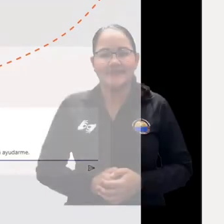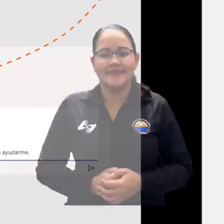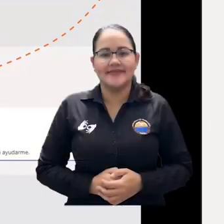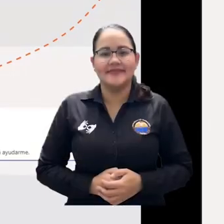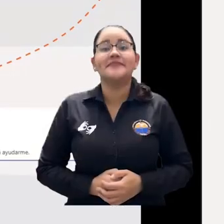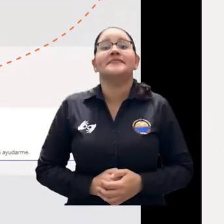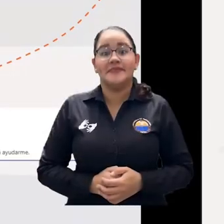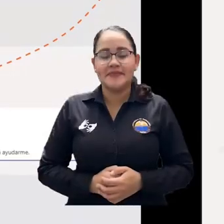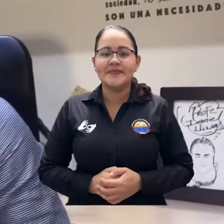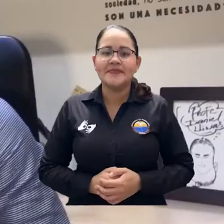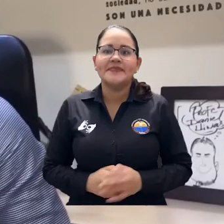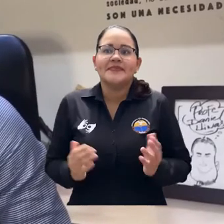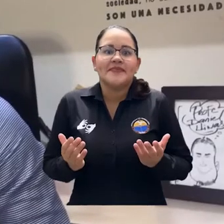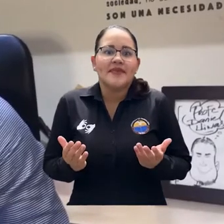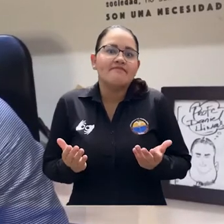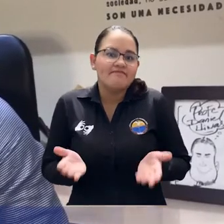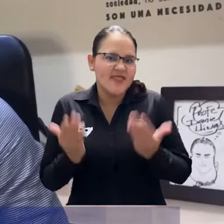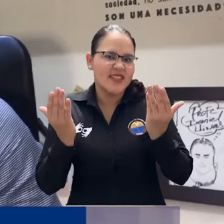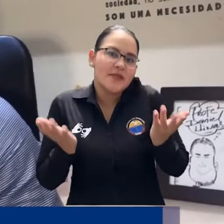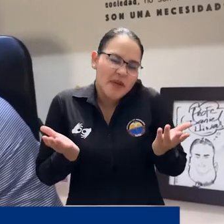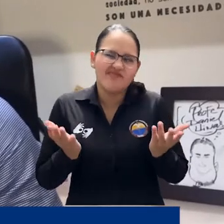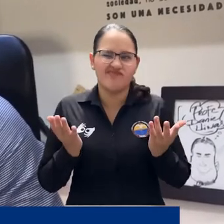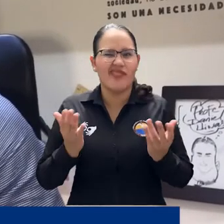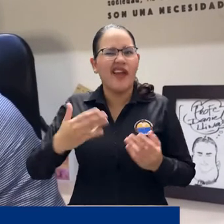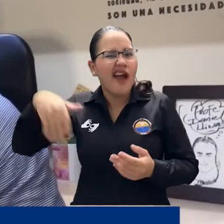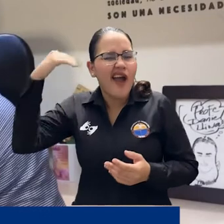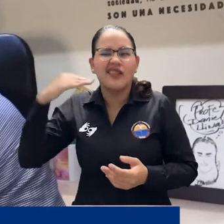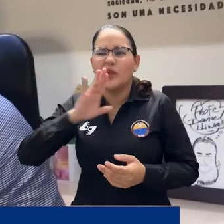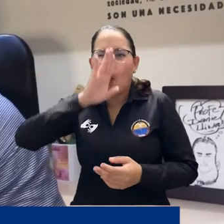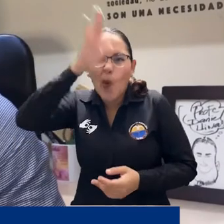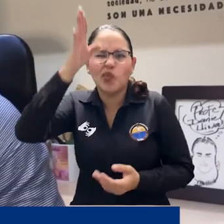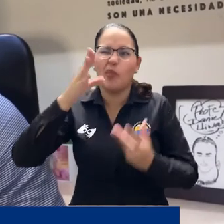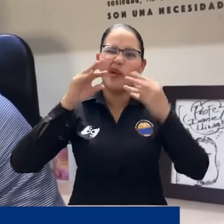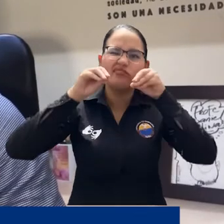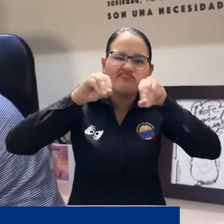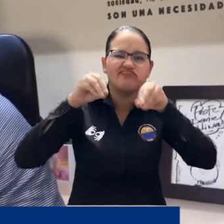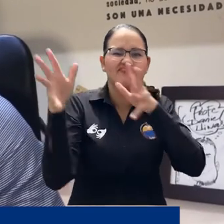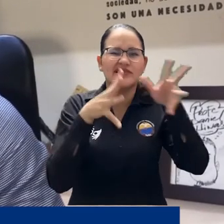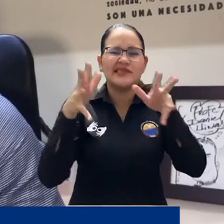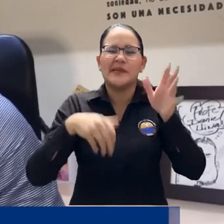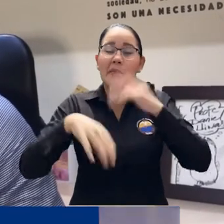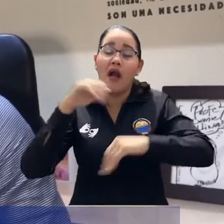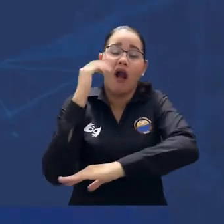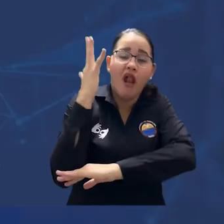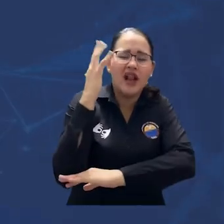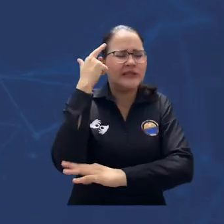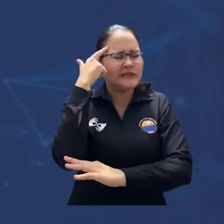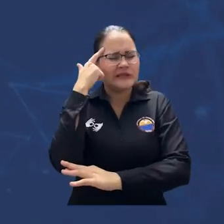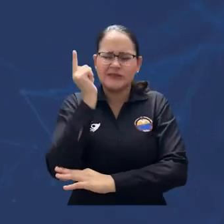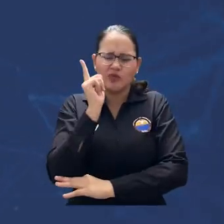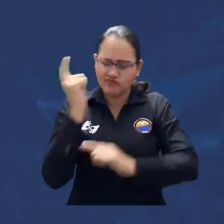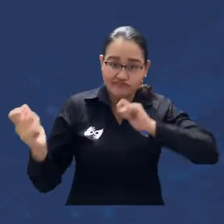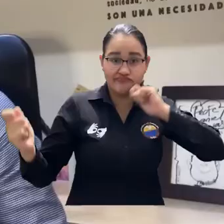Entendemos el aula invertida como esa estructura del sistema tradicional de educación donde se propone replantear lo que históricamente se ha